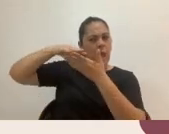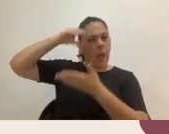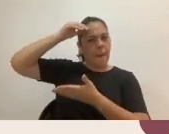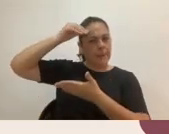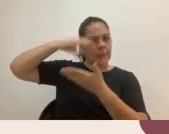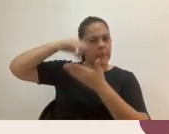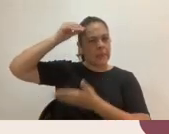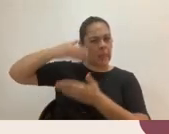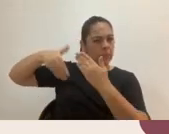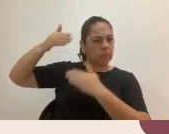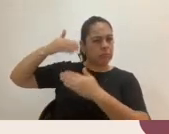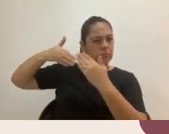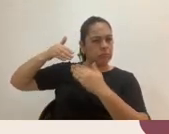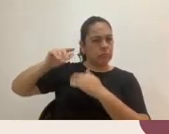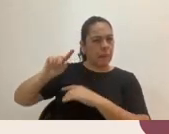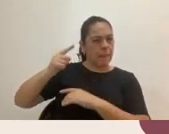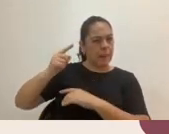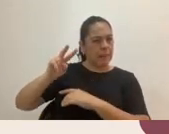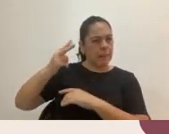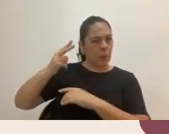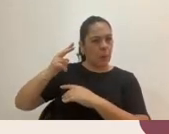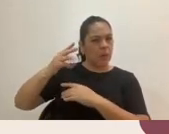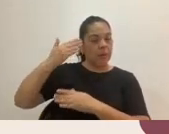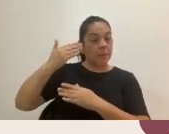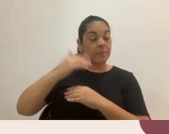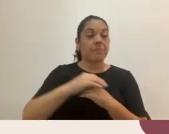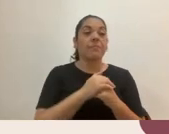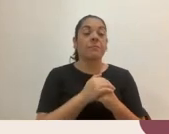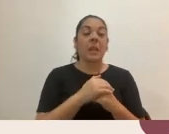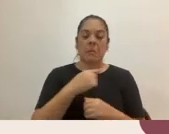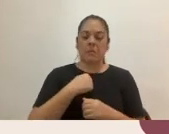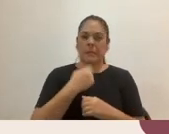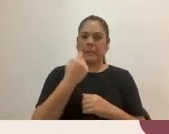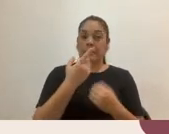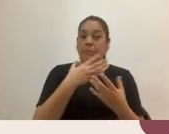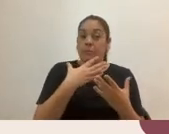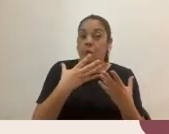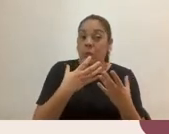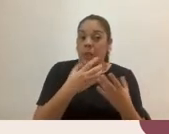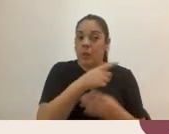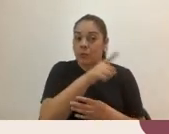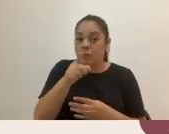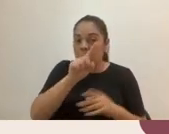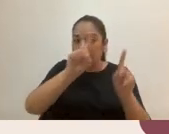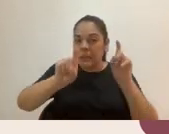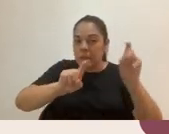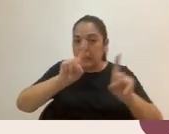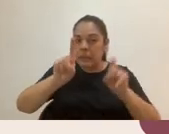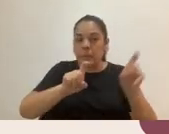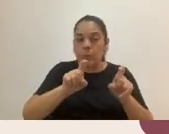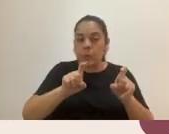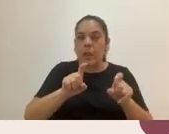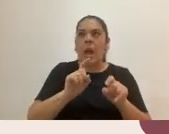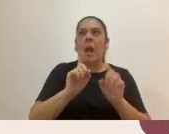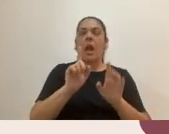secundaria. Y acá me gustaría que, de manera individual, cada quien pueda preguntarse. ¿Nos hemos puesto a